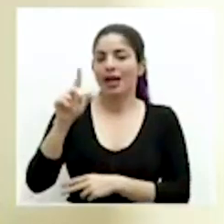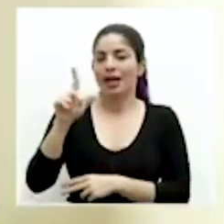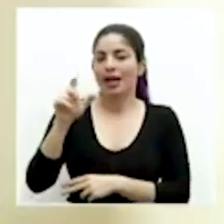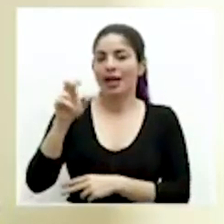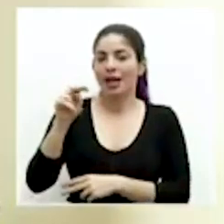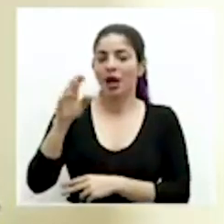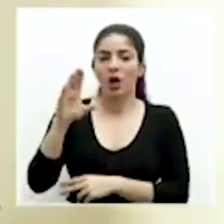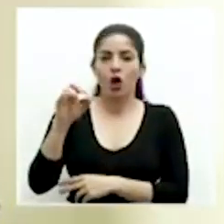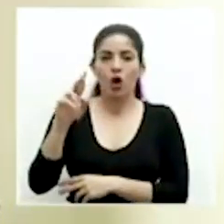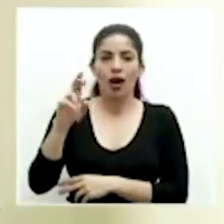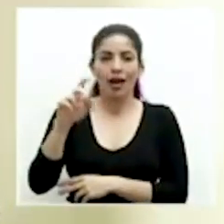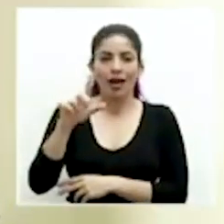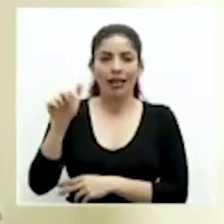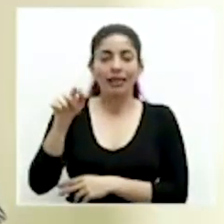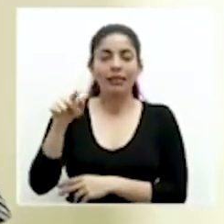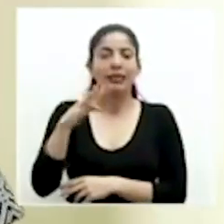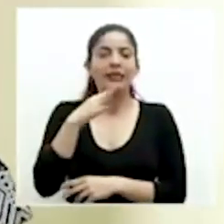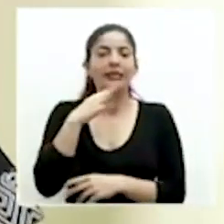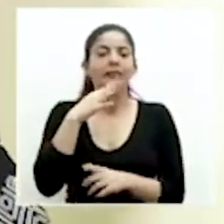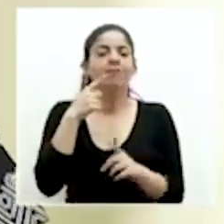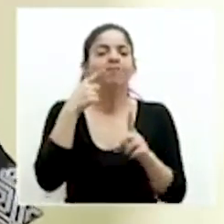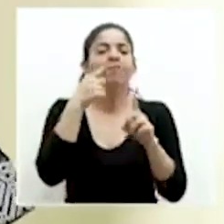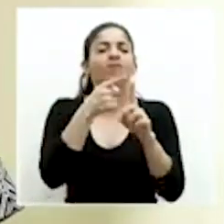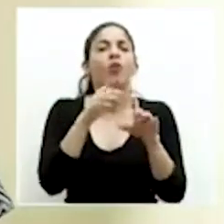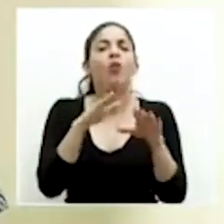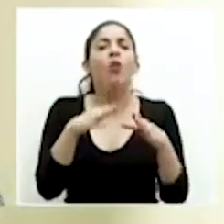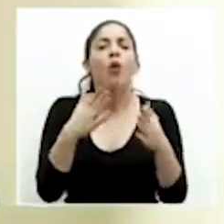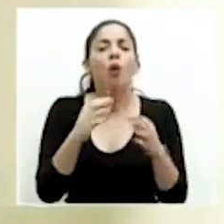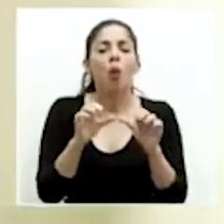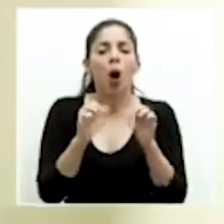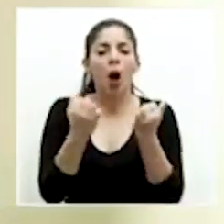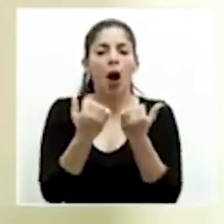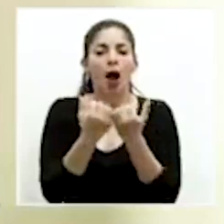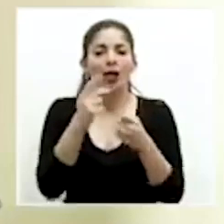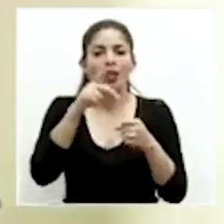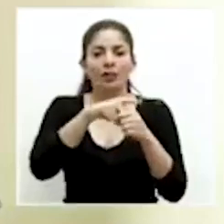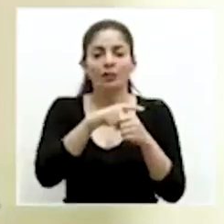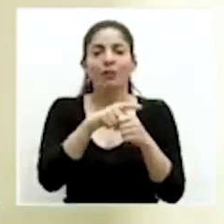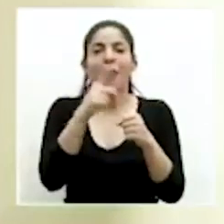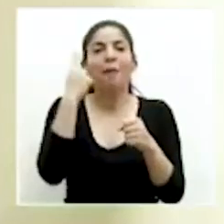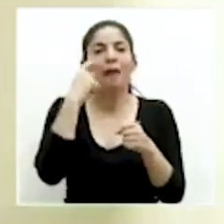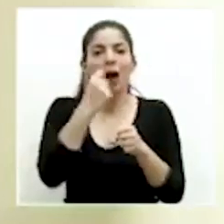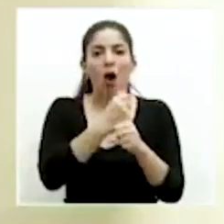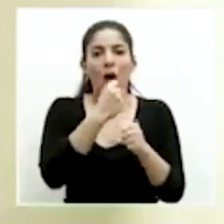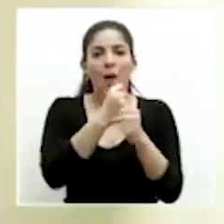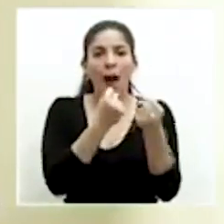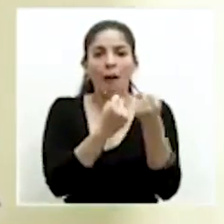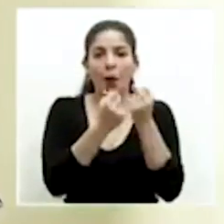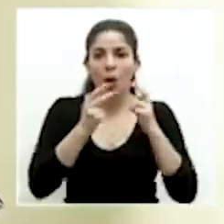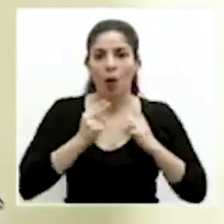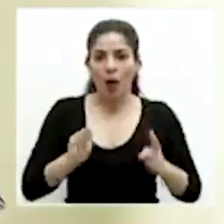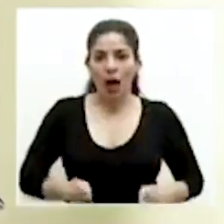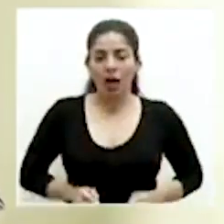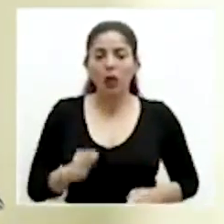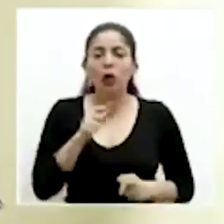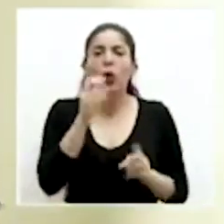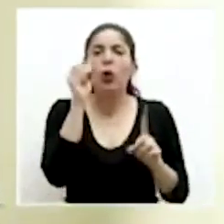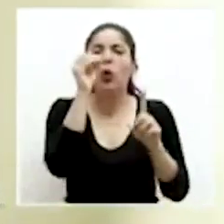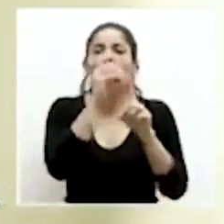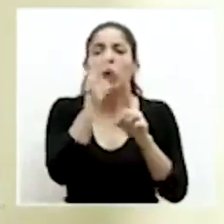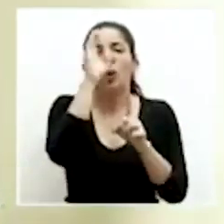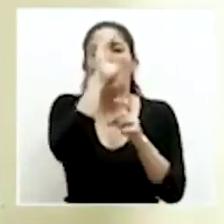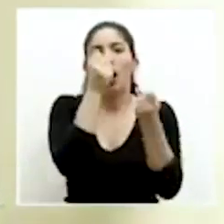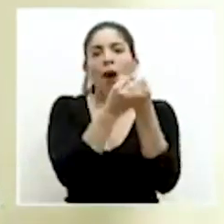detallará la participación de las asociaciones en el operativo de asistencia humanitaria que busca apoyar la atención de